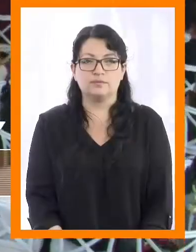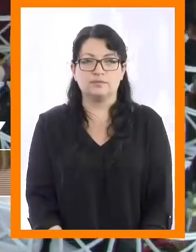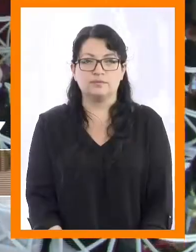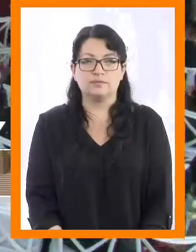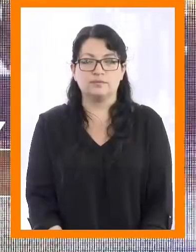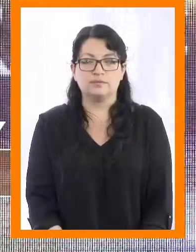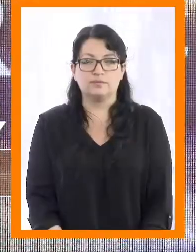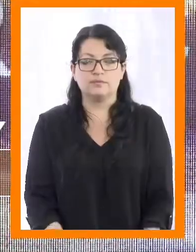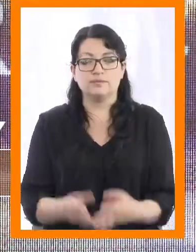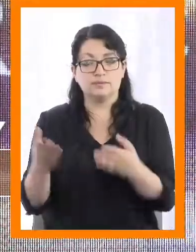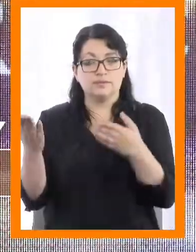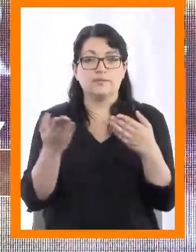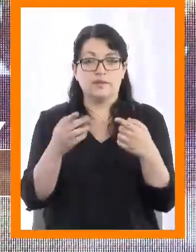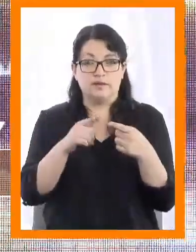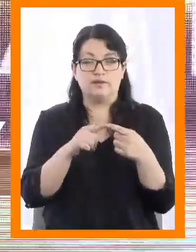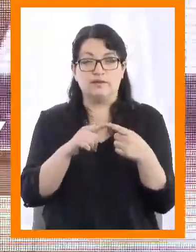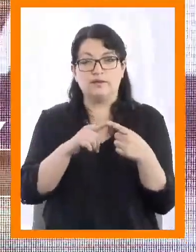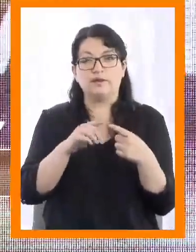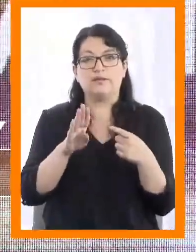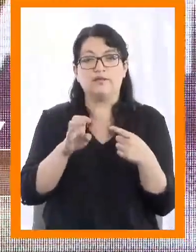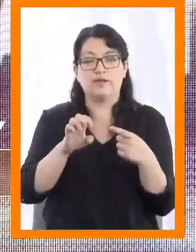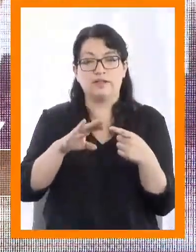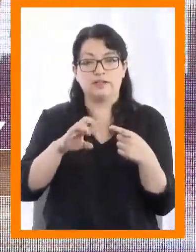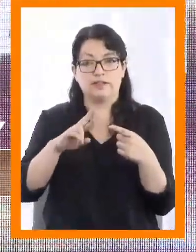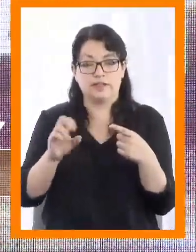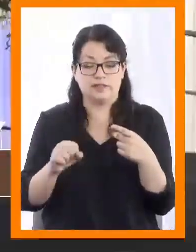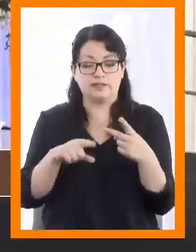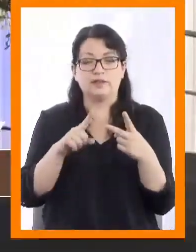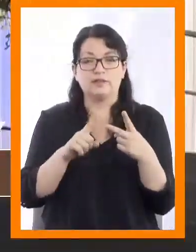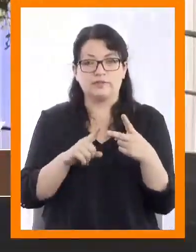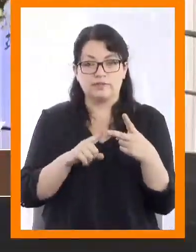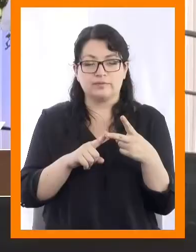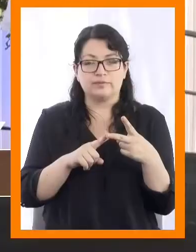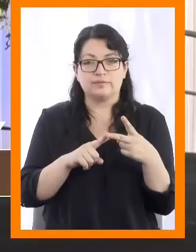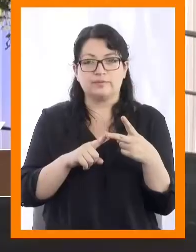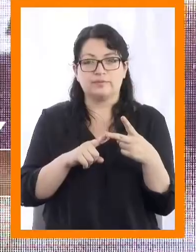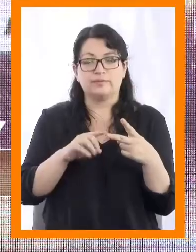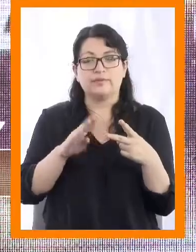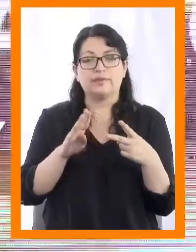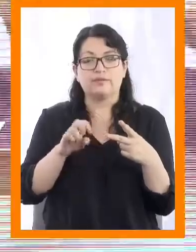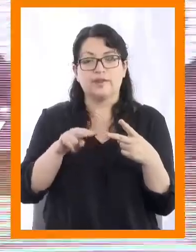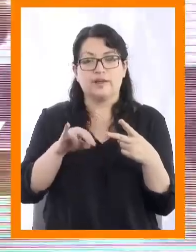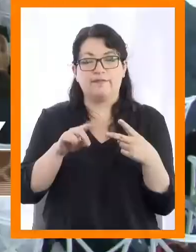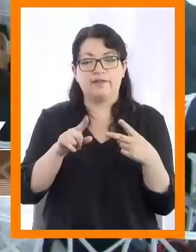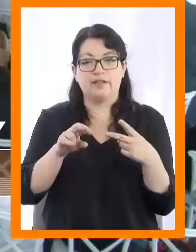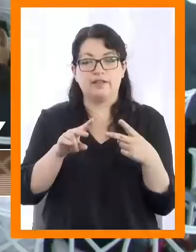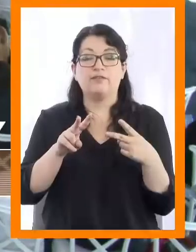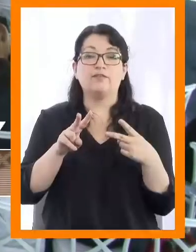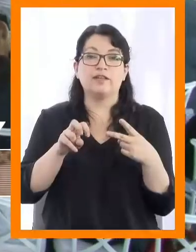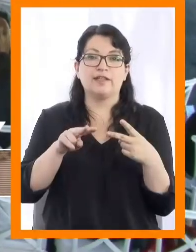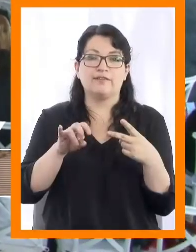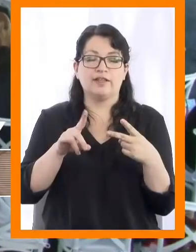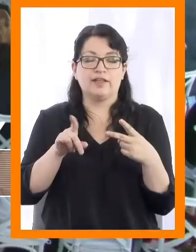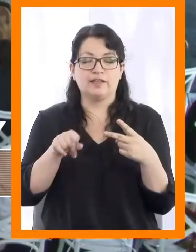Julio César Becerra Díaz, Solange Nicole Benavides Colipi.